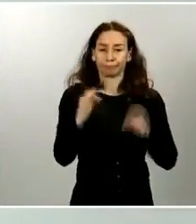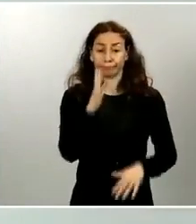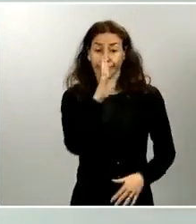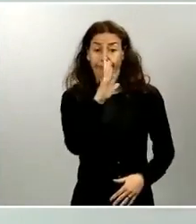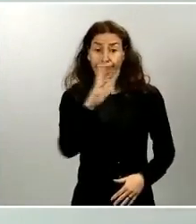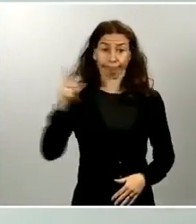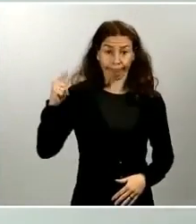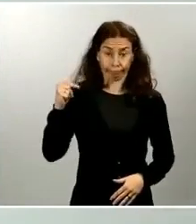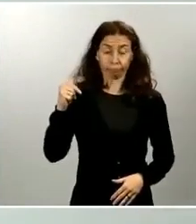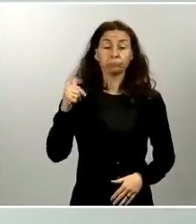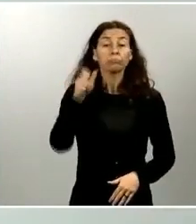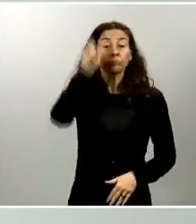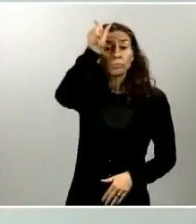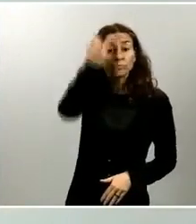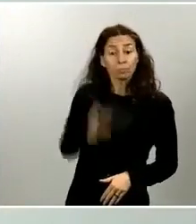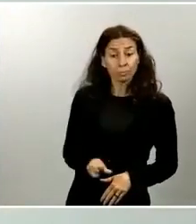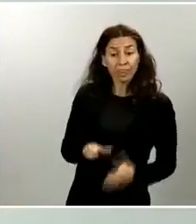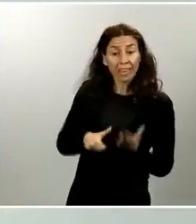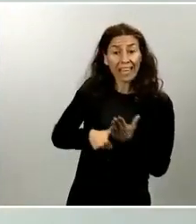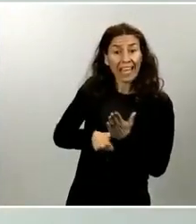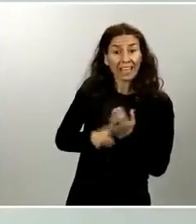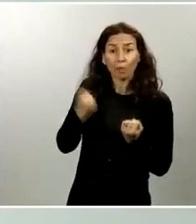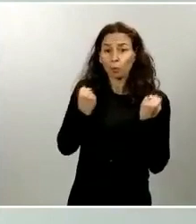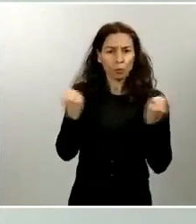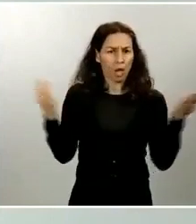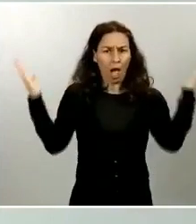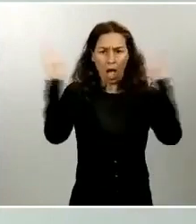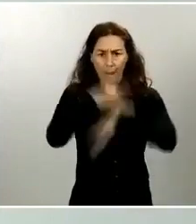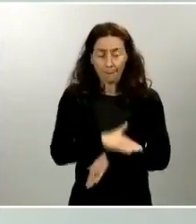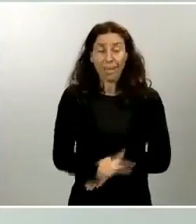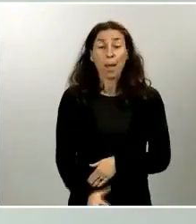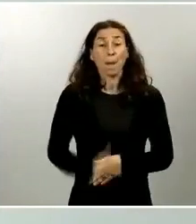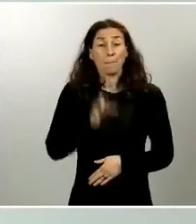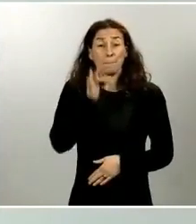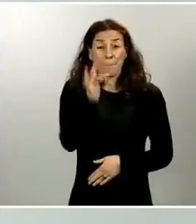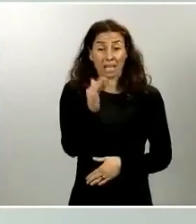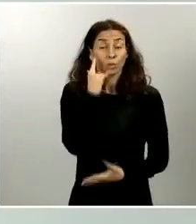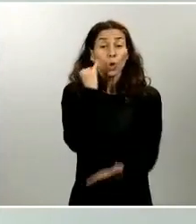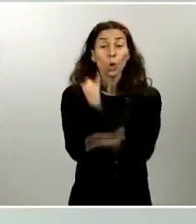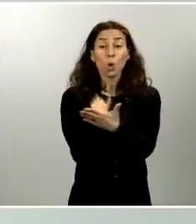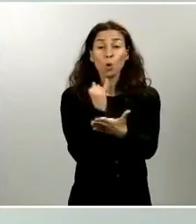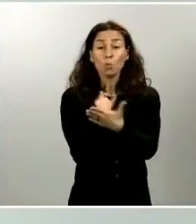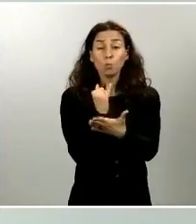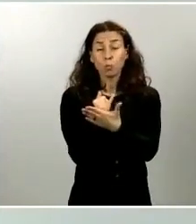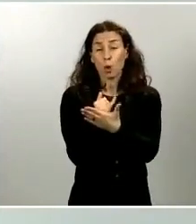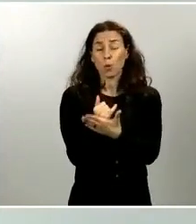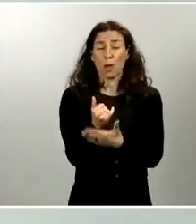cadecía del permiso de conducir y dio positivo en las pruebas de control de drogas.